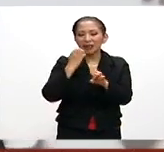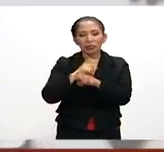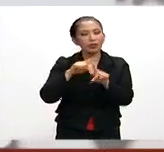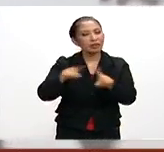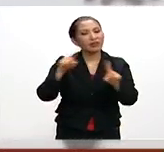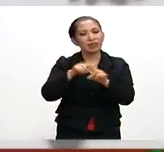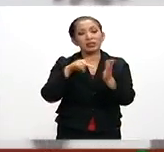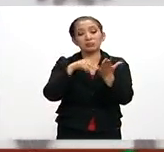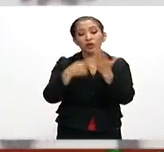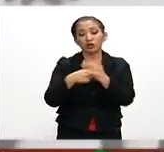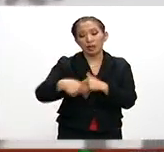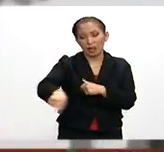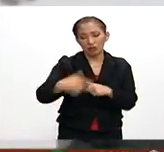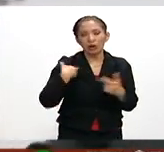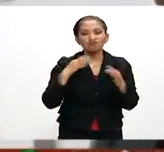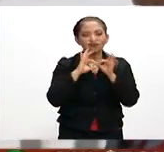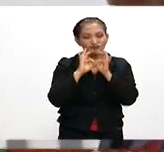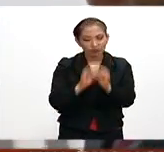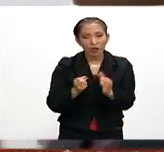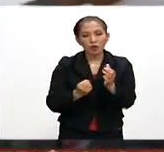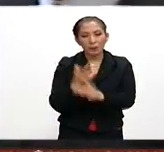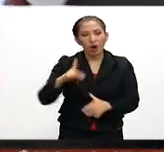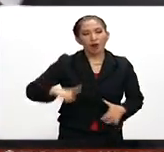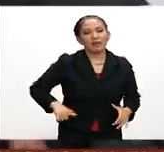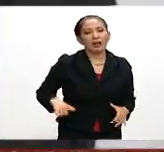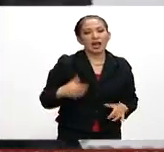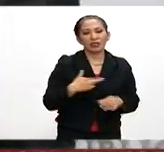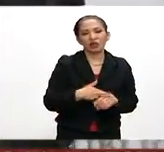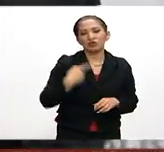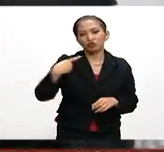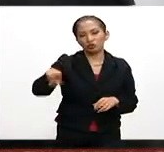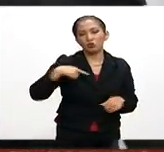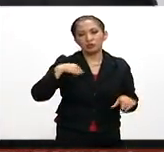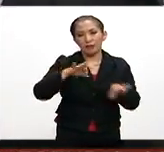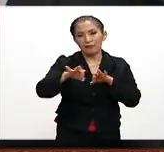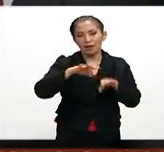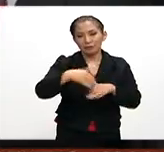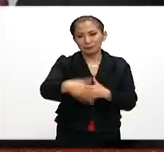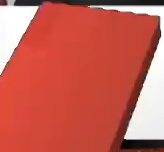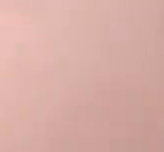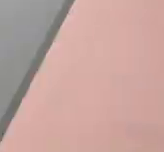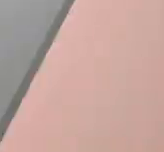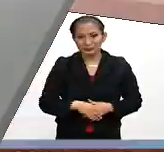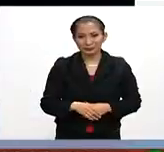diversos proyectos que emprenderá el nuevo gobernador a lo largo de su administración.